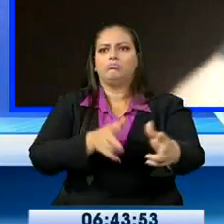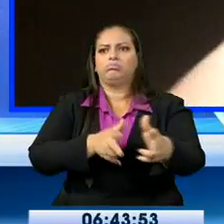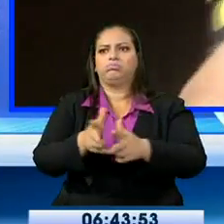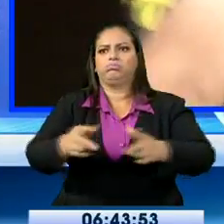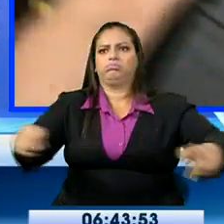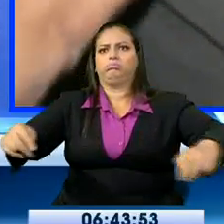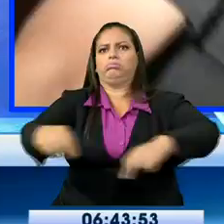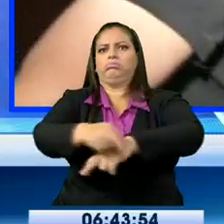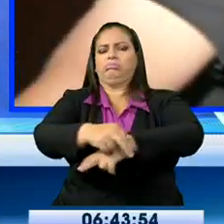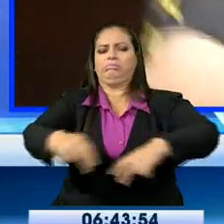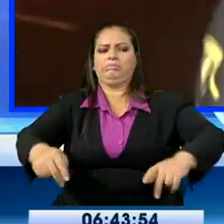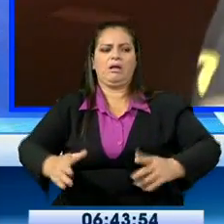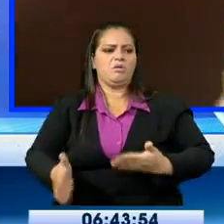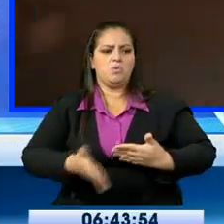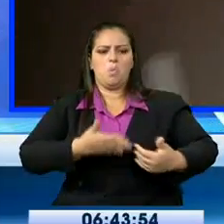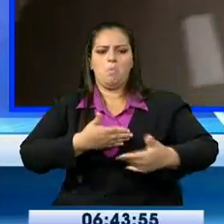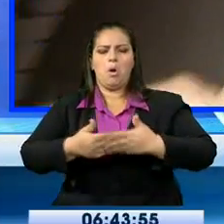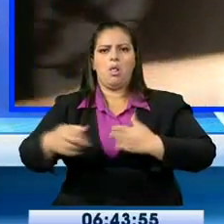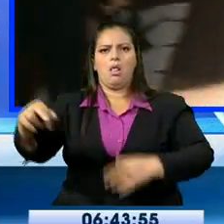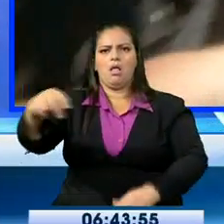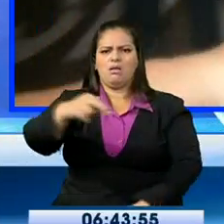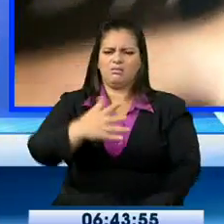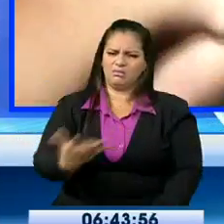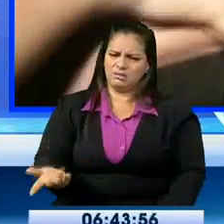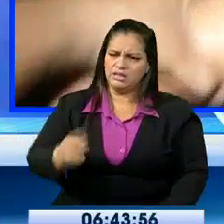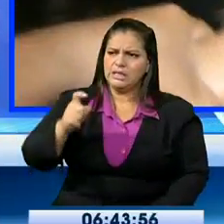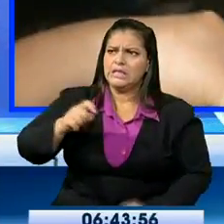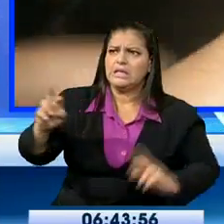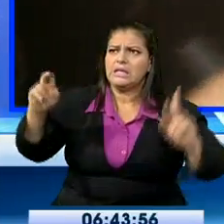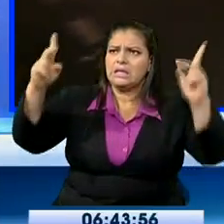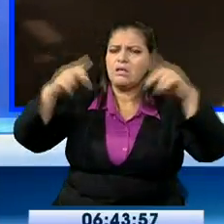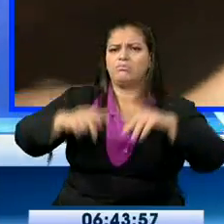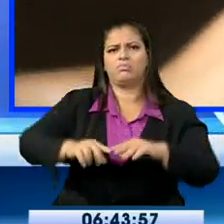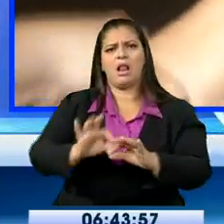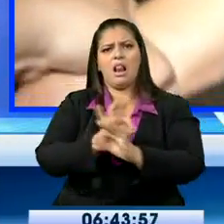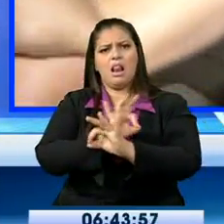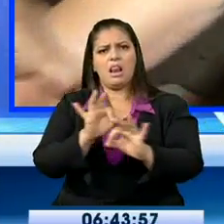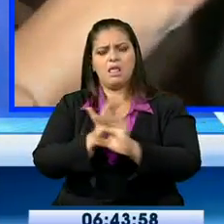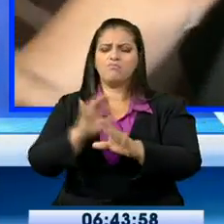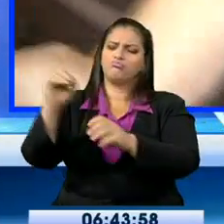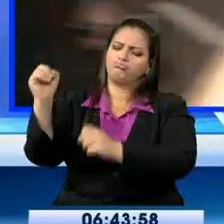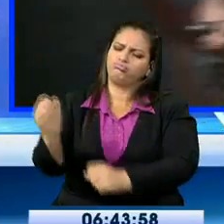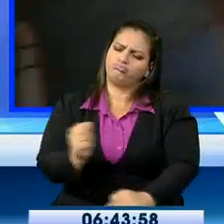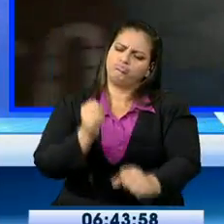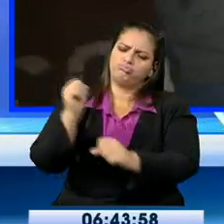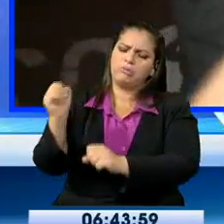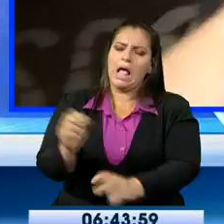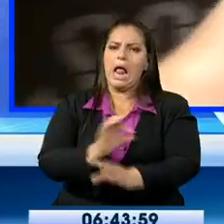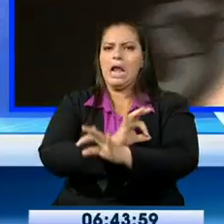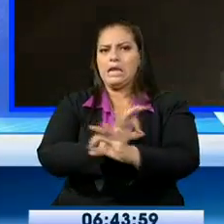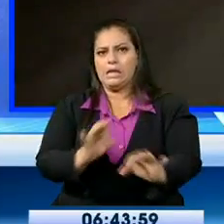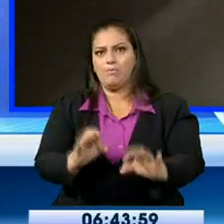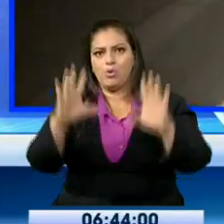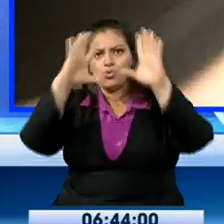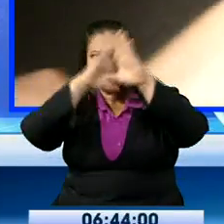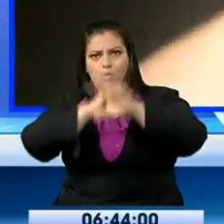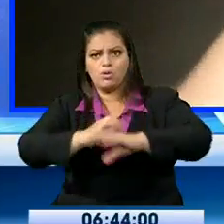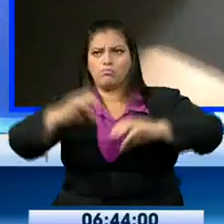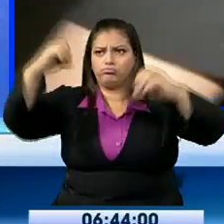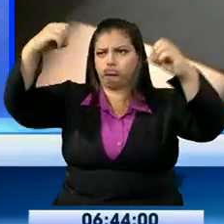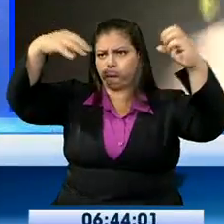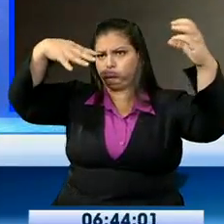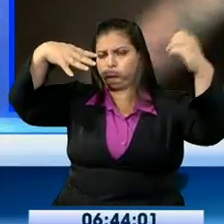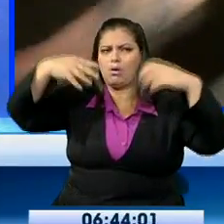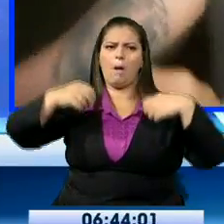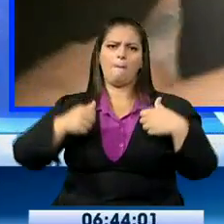mantenimiento, para que estén aseados, para que brinden las garantías, y sobre todo para que en las noches estén iluminados como debe de ser. De lo contrario, no